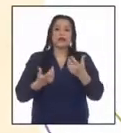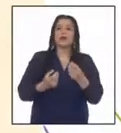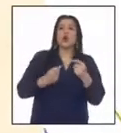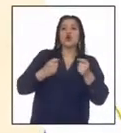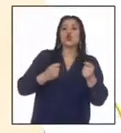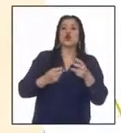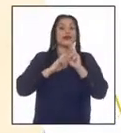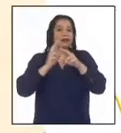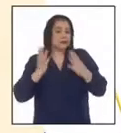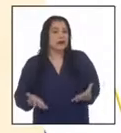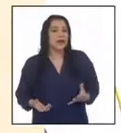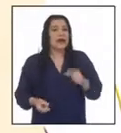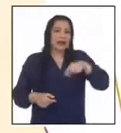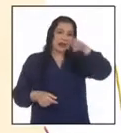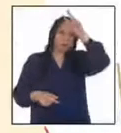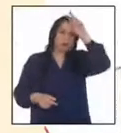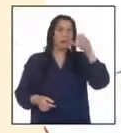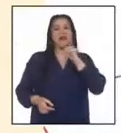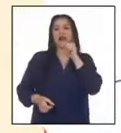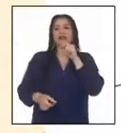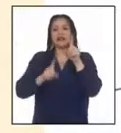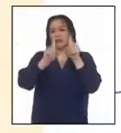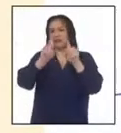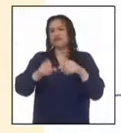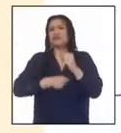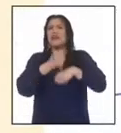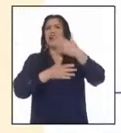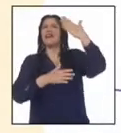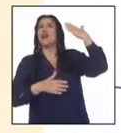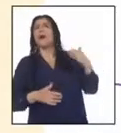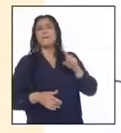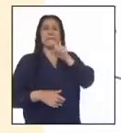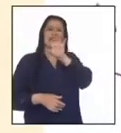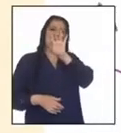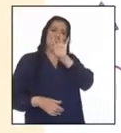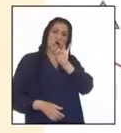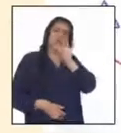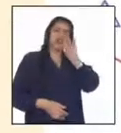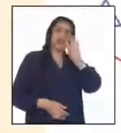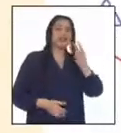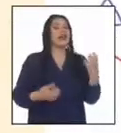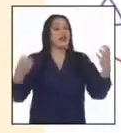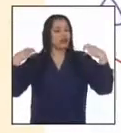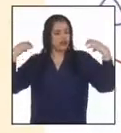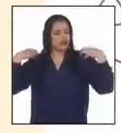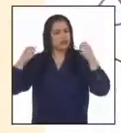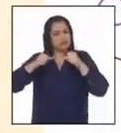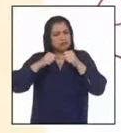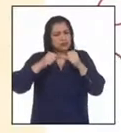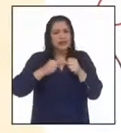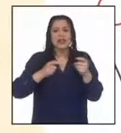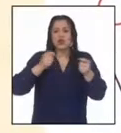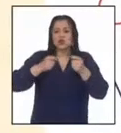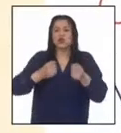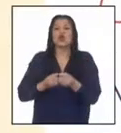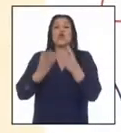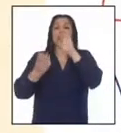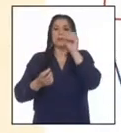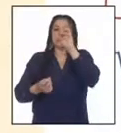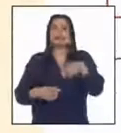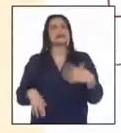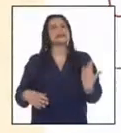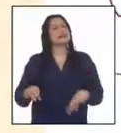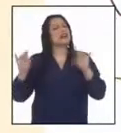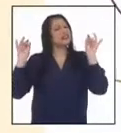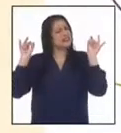En el Perú, sin embargo, por la ausencia de un censo desde 1876 y de oficinas permanentes de estadísticas, es el más grave